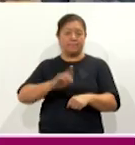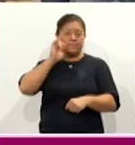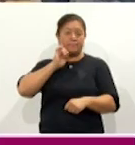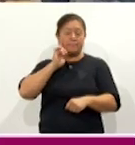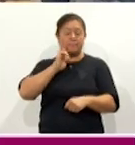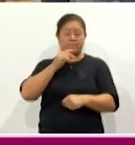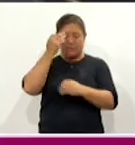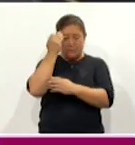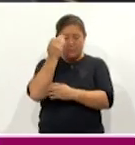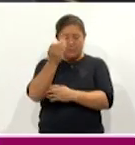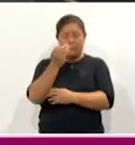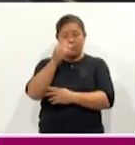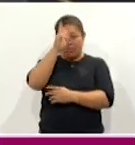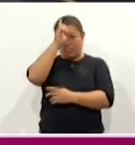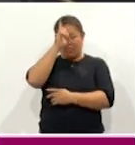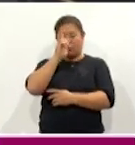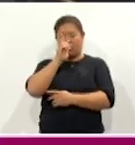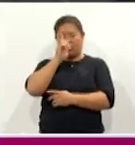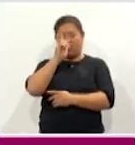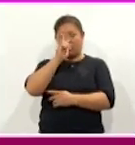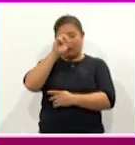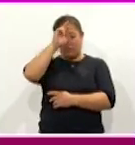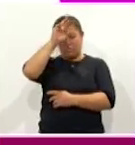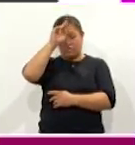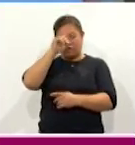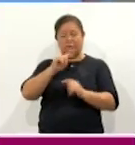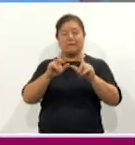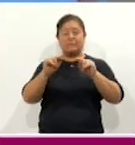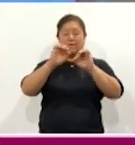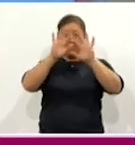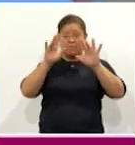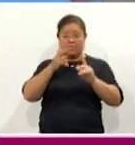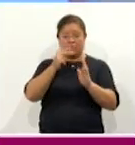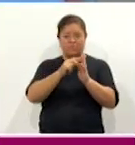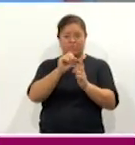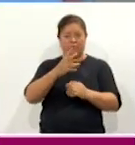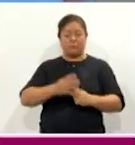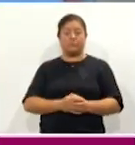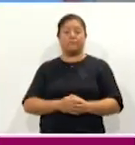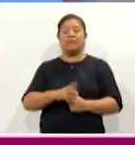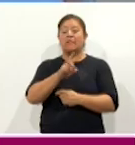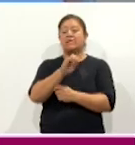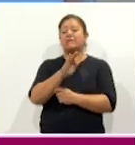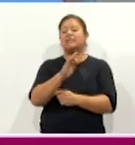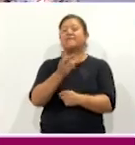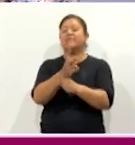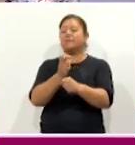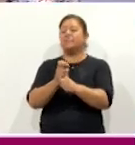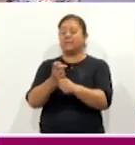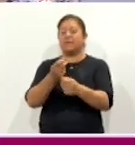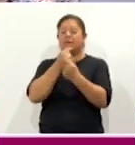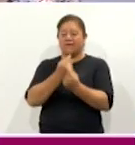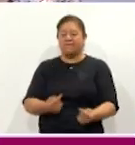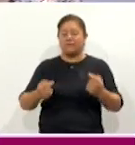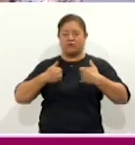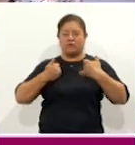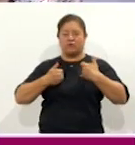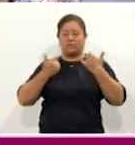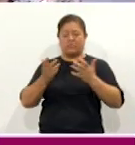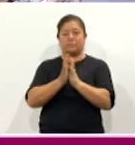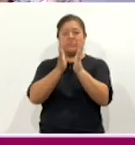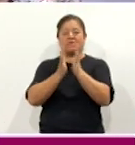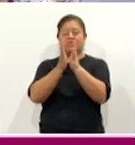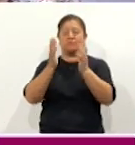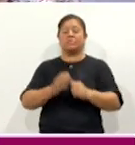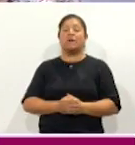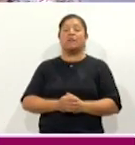¡Suscríbete al canal! Convoca Sistema Estatal DIT a infantes y jóvenes a participar en la consulta nacional